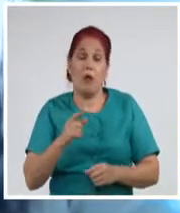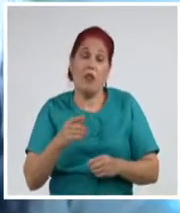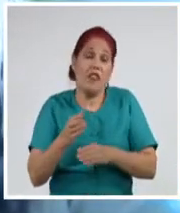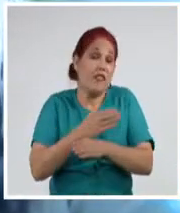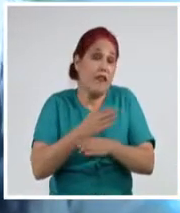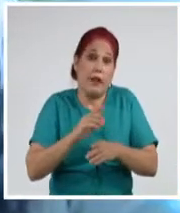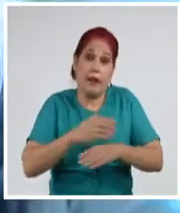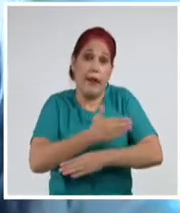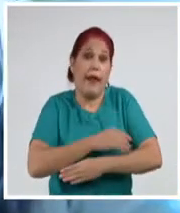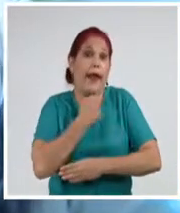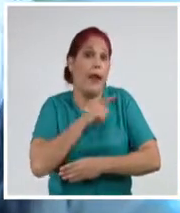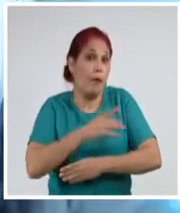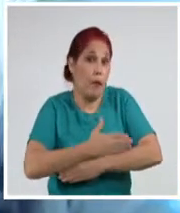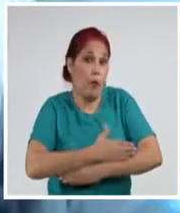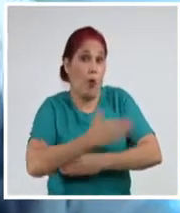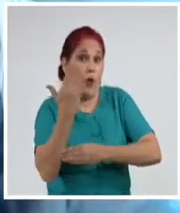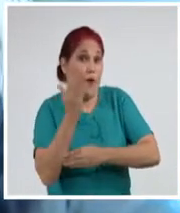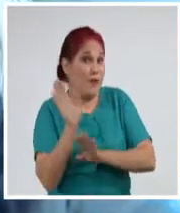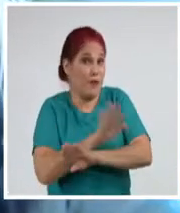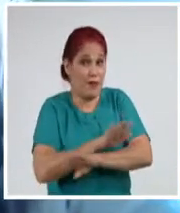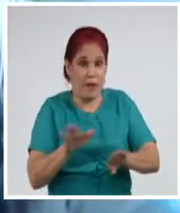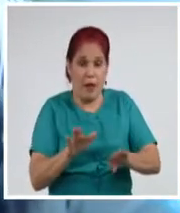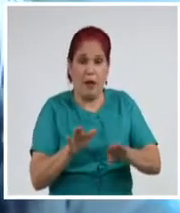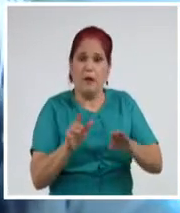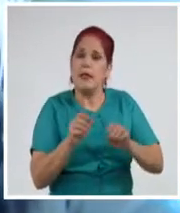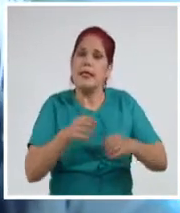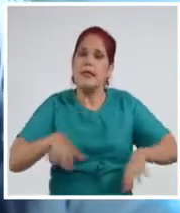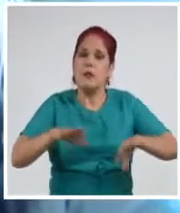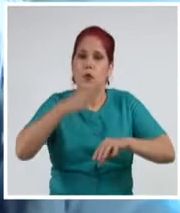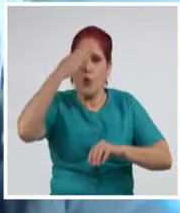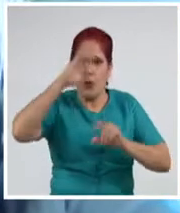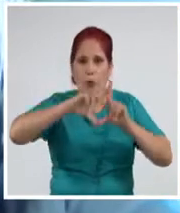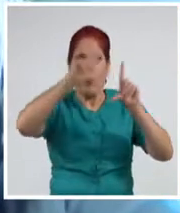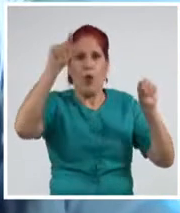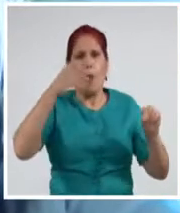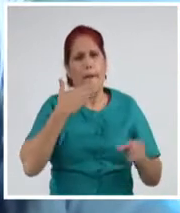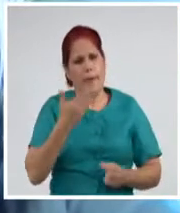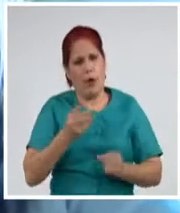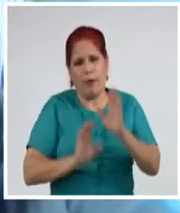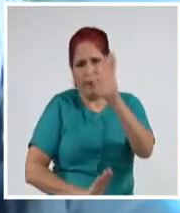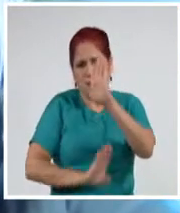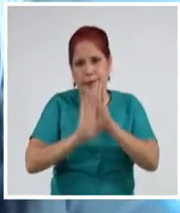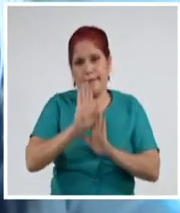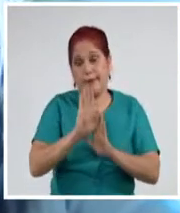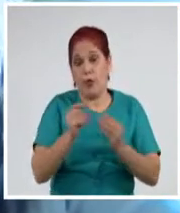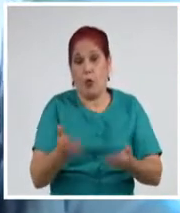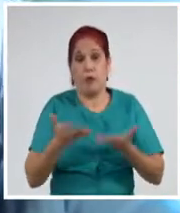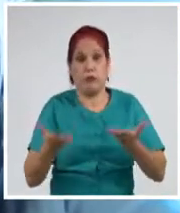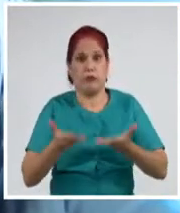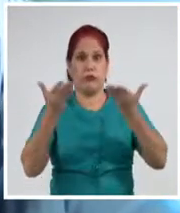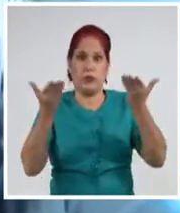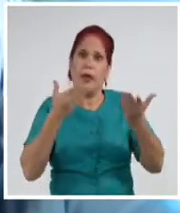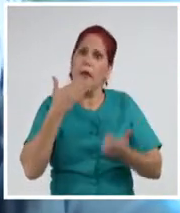si no hubiera el bloqueo. Seguramente sería el país con el